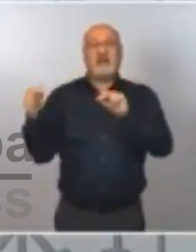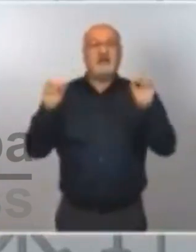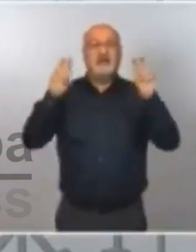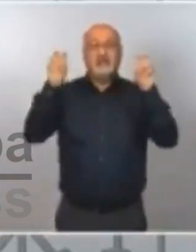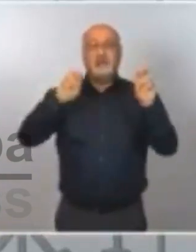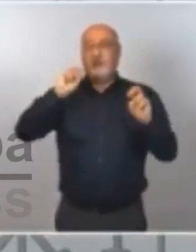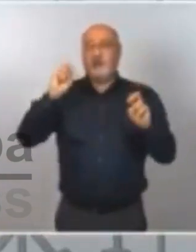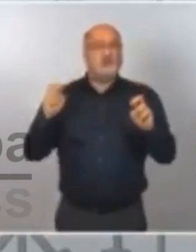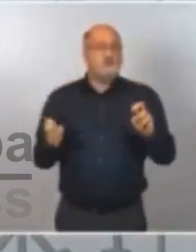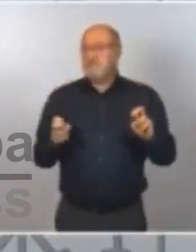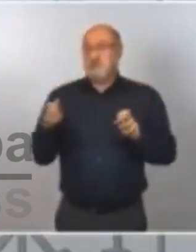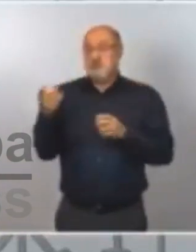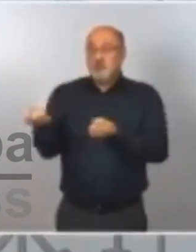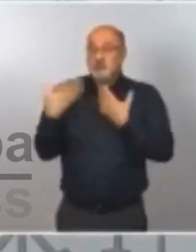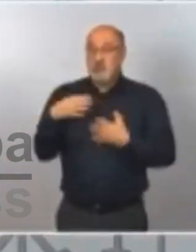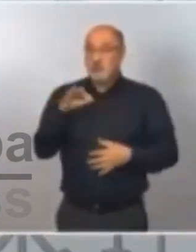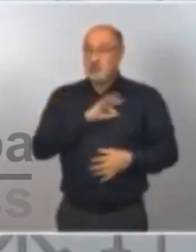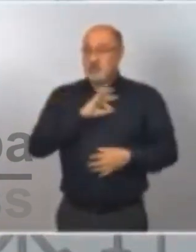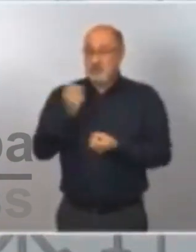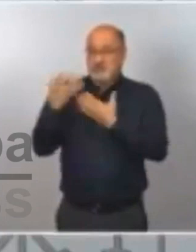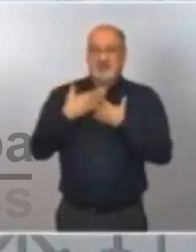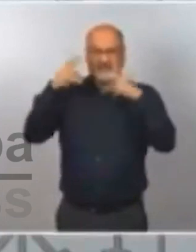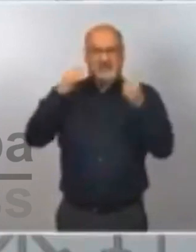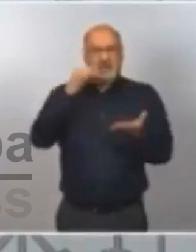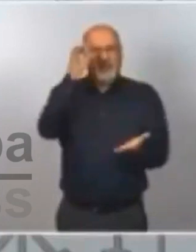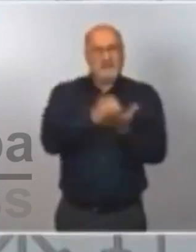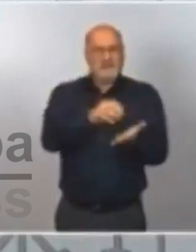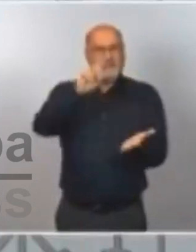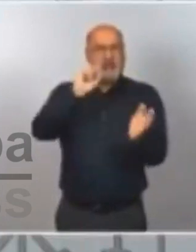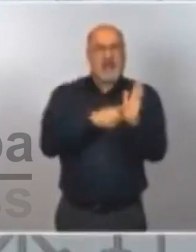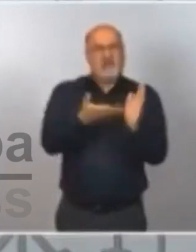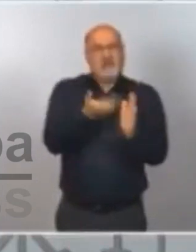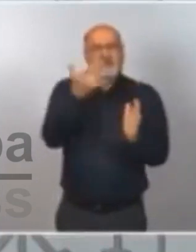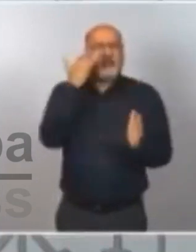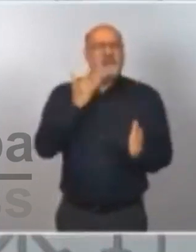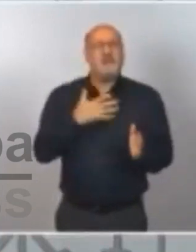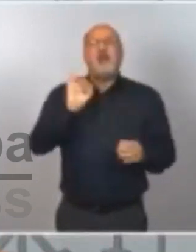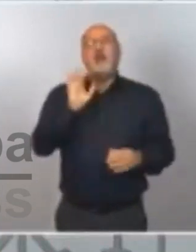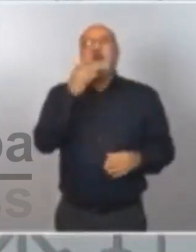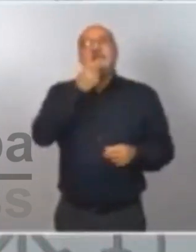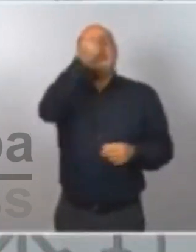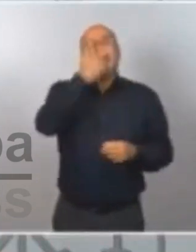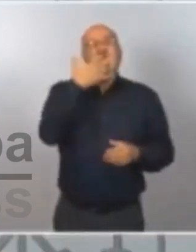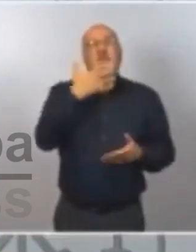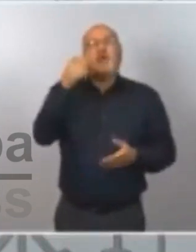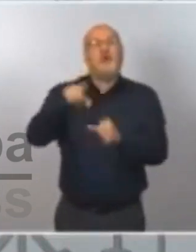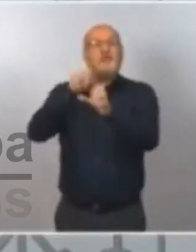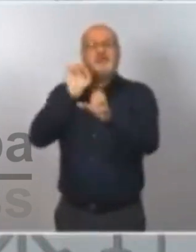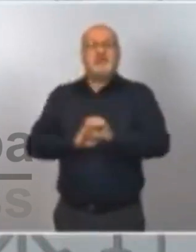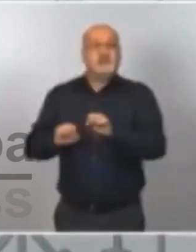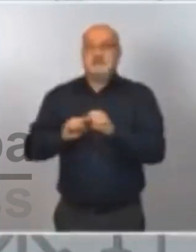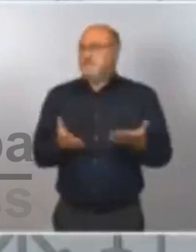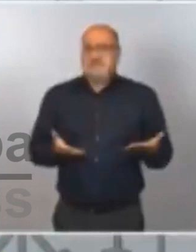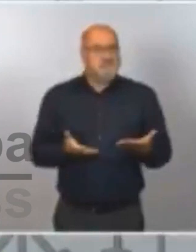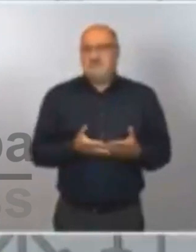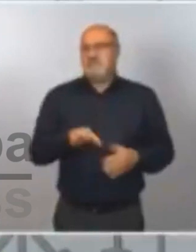usted me comenta respecto a la amnistía o situación de exiliado o autodeterminación. Y creo, además, que el señor Aragonés no esperaba que el señor Sánchez